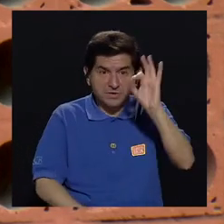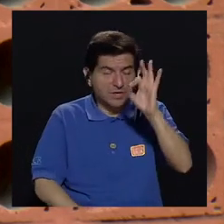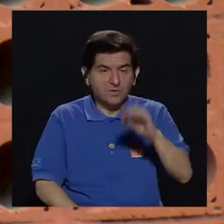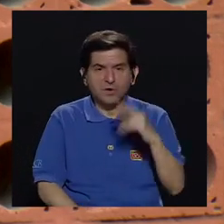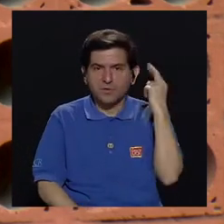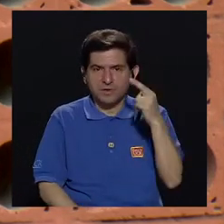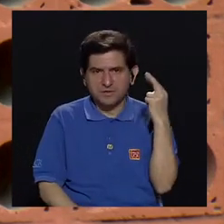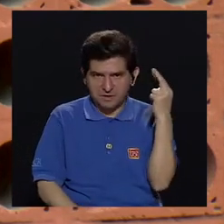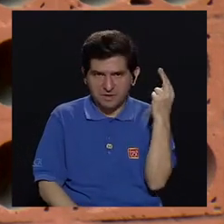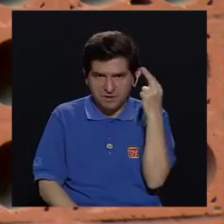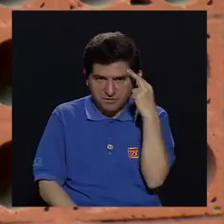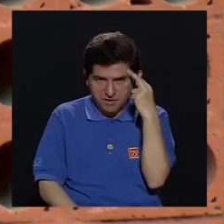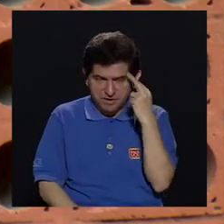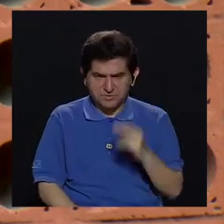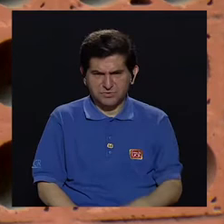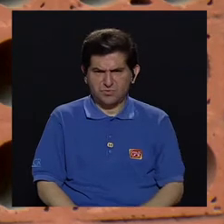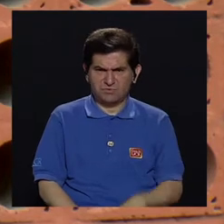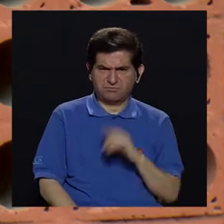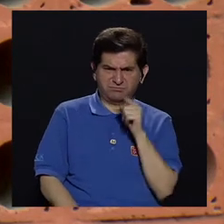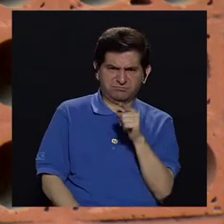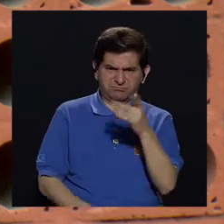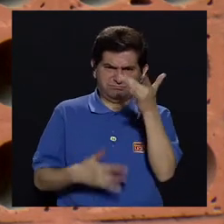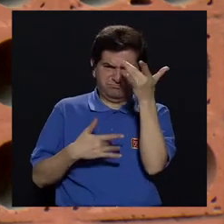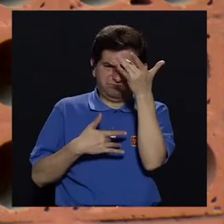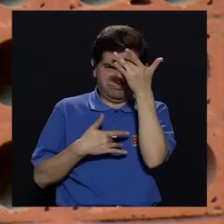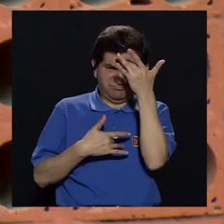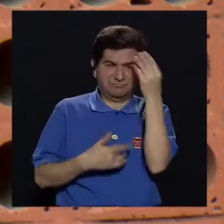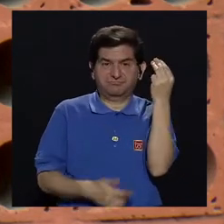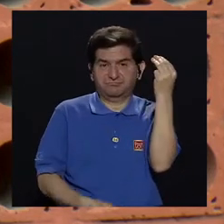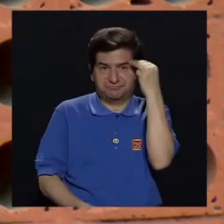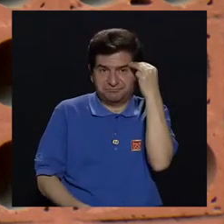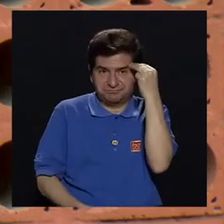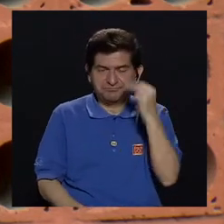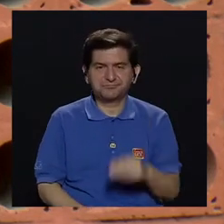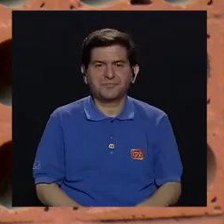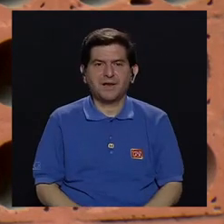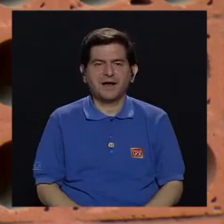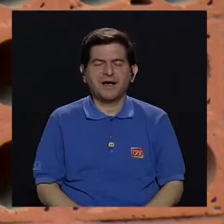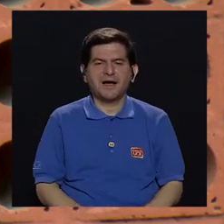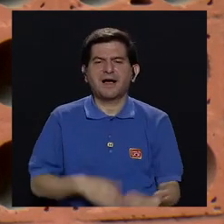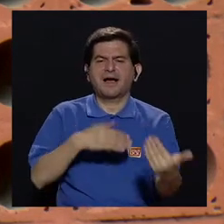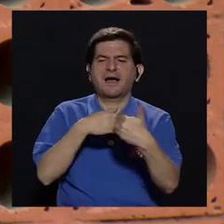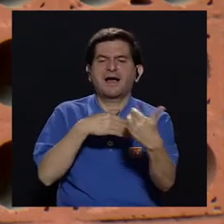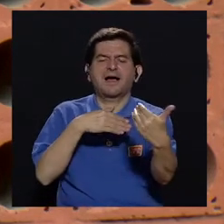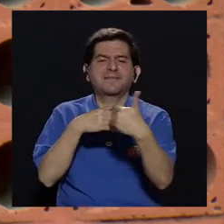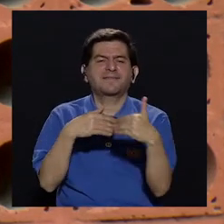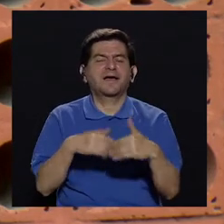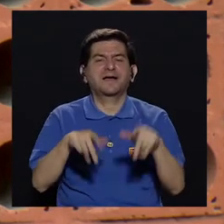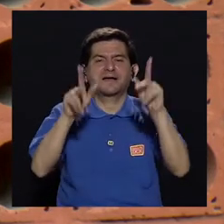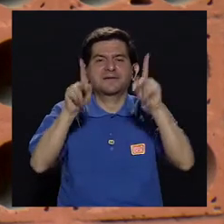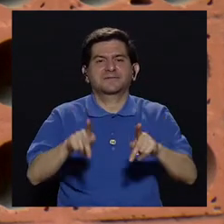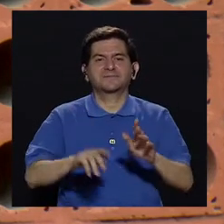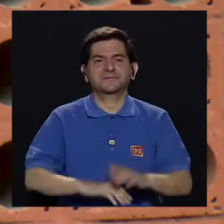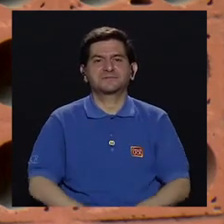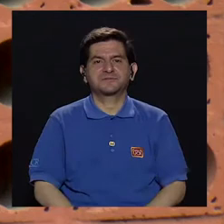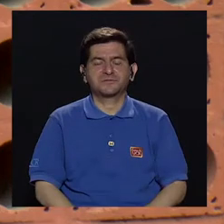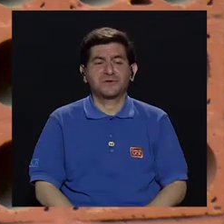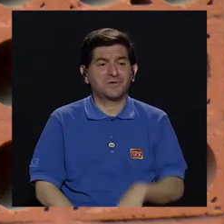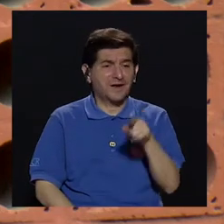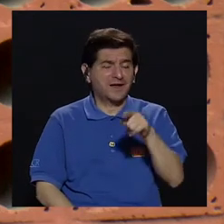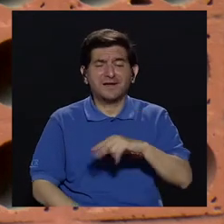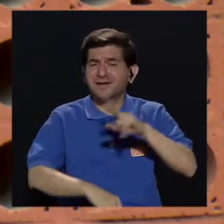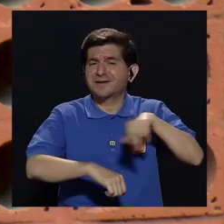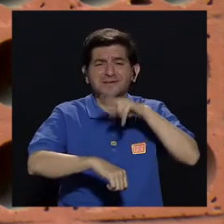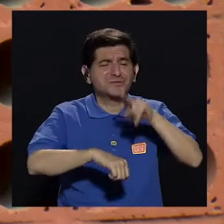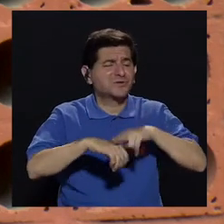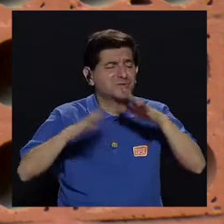gente al no encontrar una causa del porqué de la enfermedad mental, empiezan a atacar a las personas. O